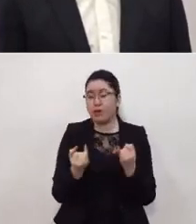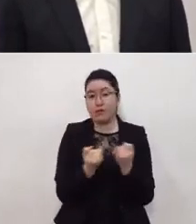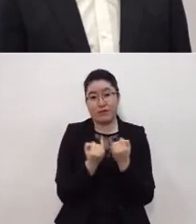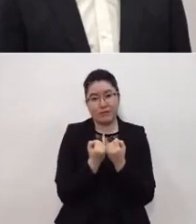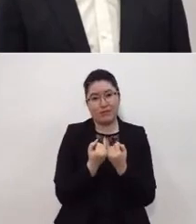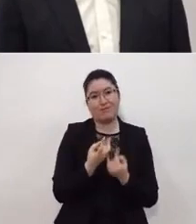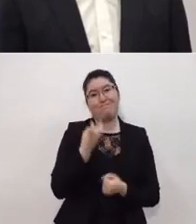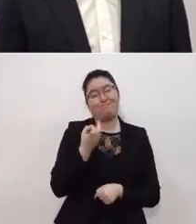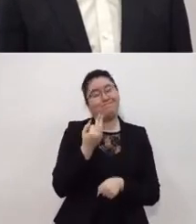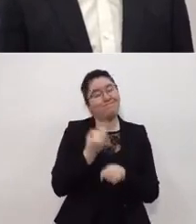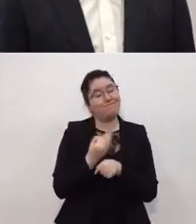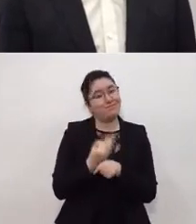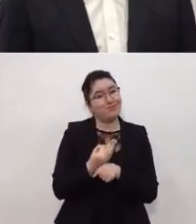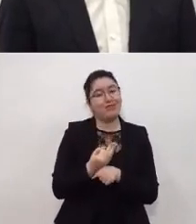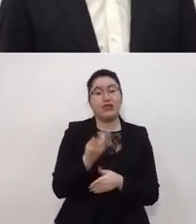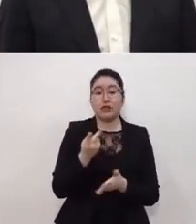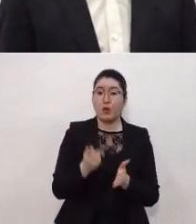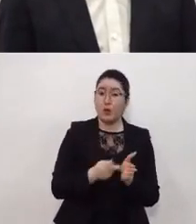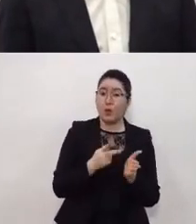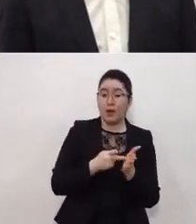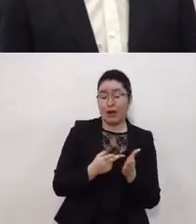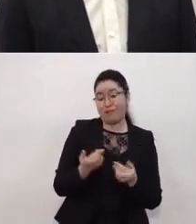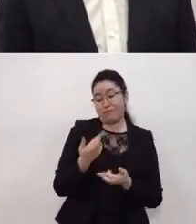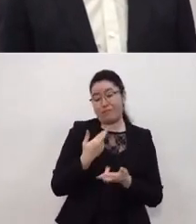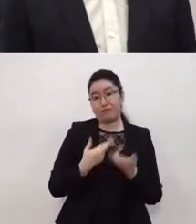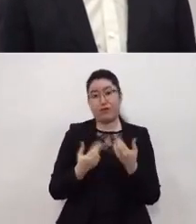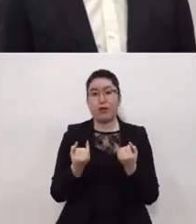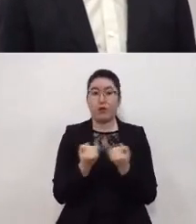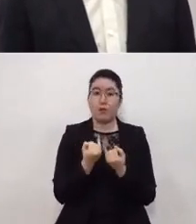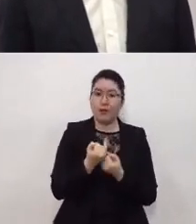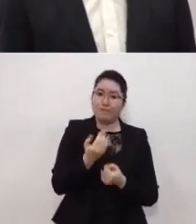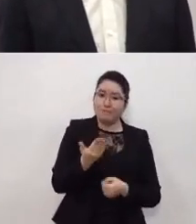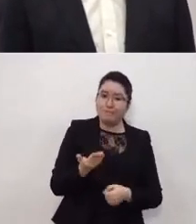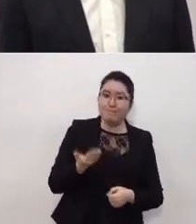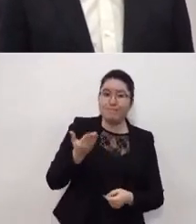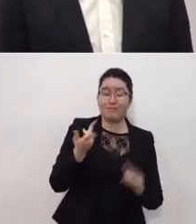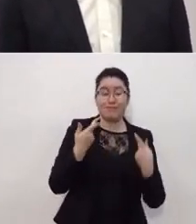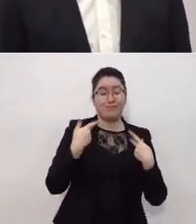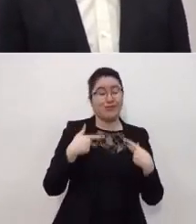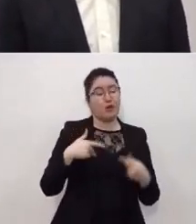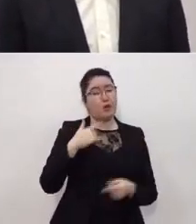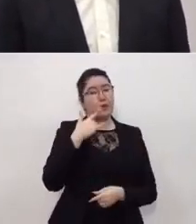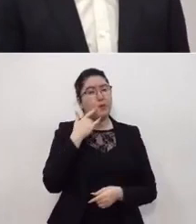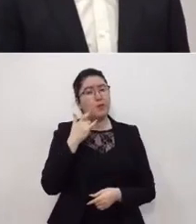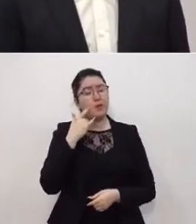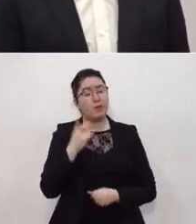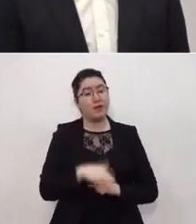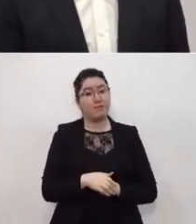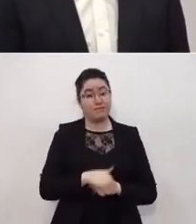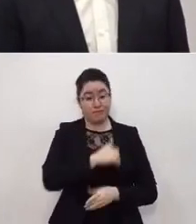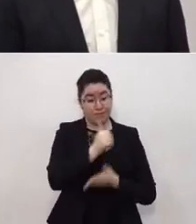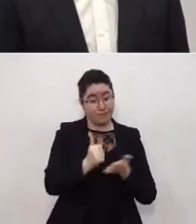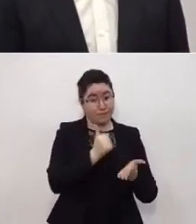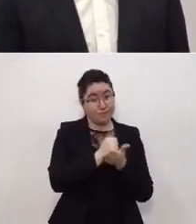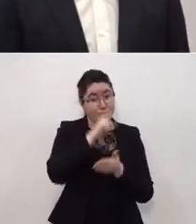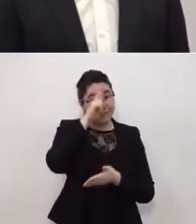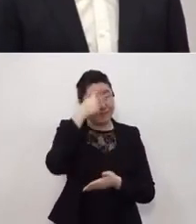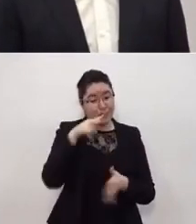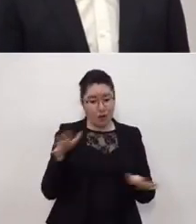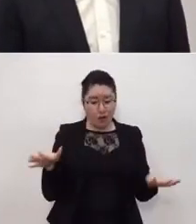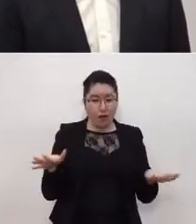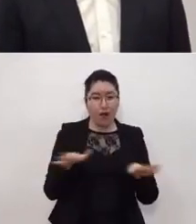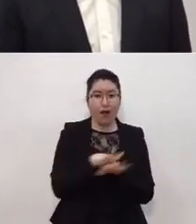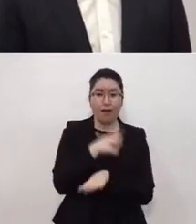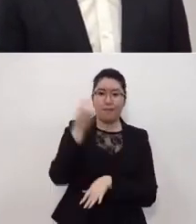estas medidas y pedimos un esfuerzo extraordinario a toda la ciudadanía la Ciudad de México entra a semáforo